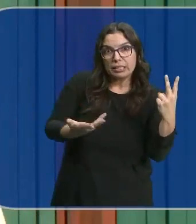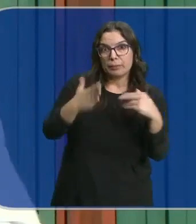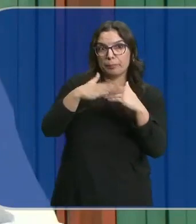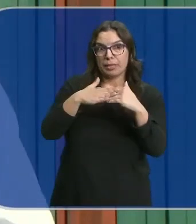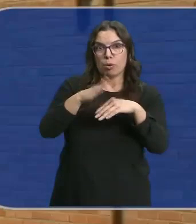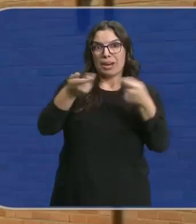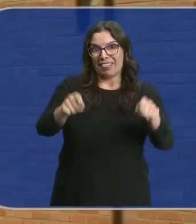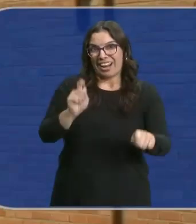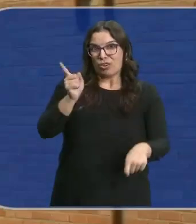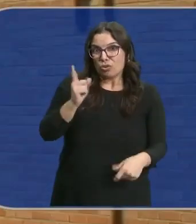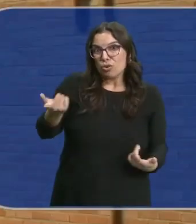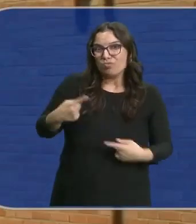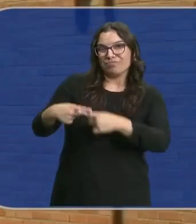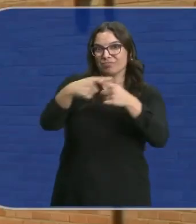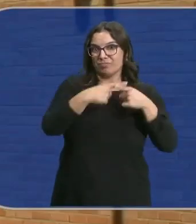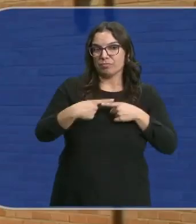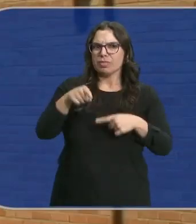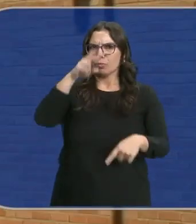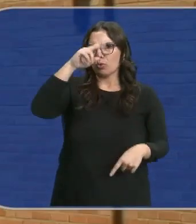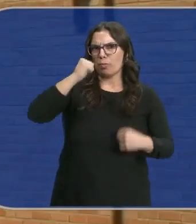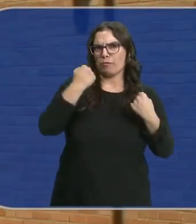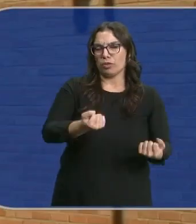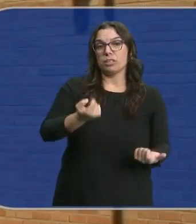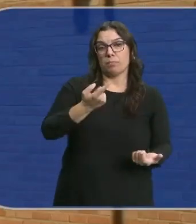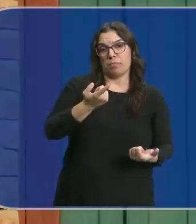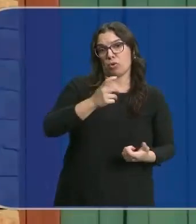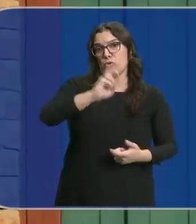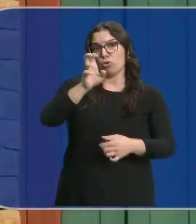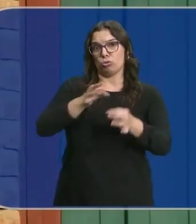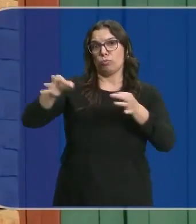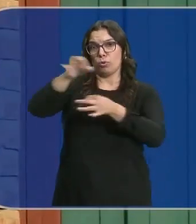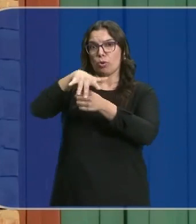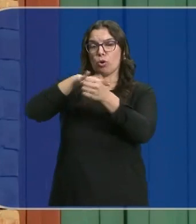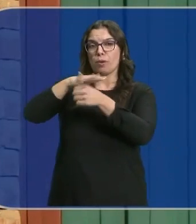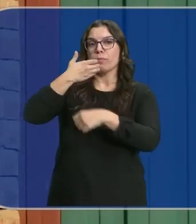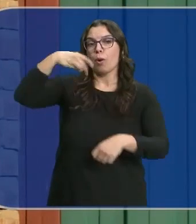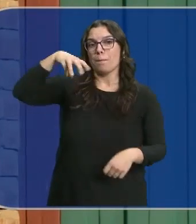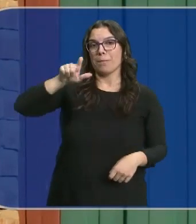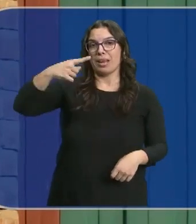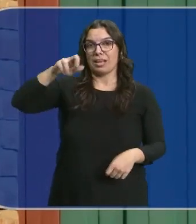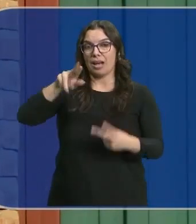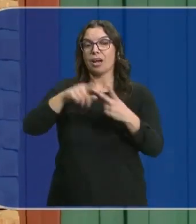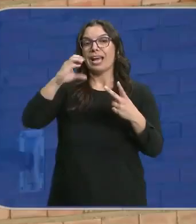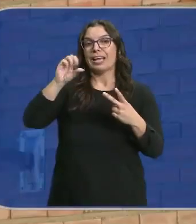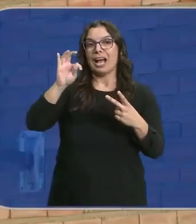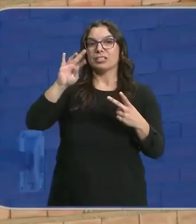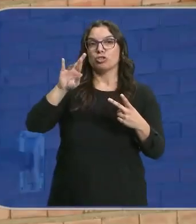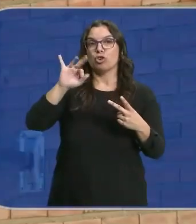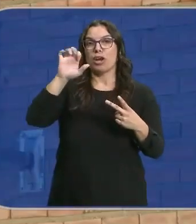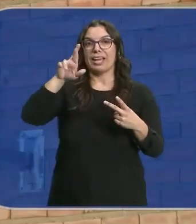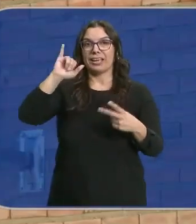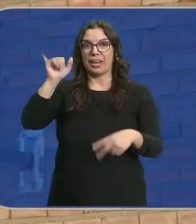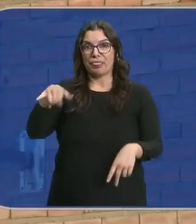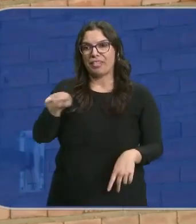para que esto no se cerrara. Es el caso más preocupante, pero no lejos de aquí. En pueblos de la comarca como Melgar de Fernamental o Castrojeriz, se sienten